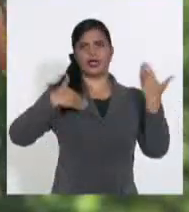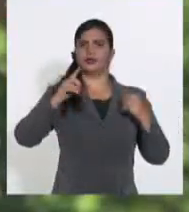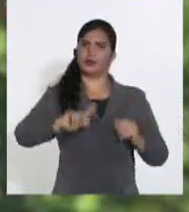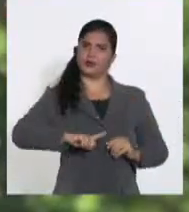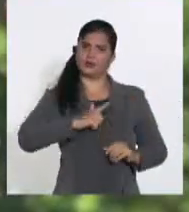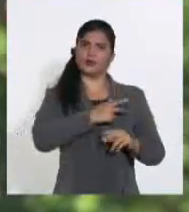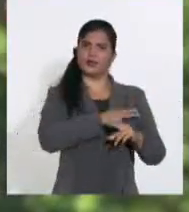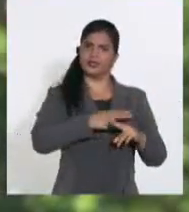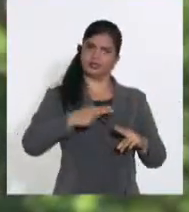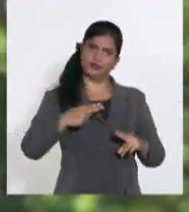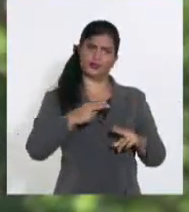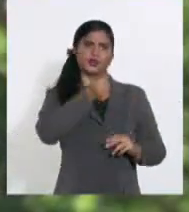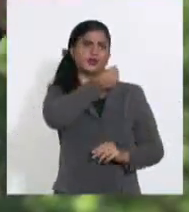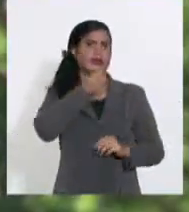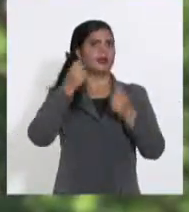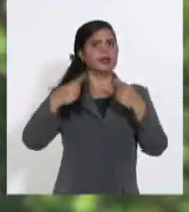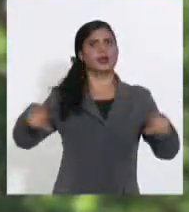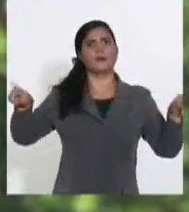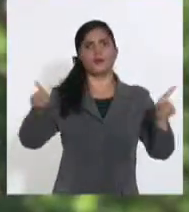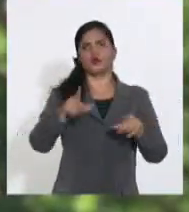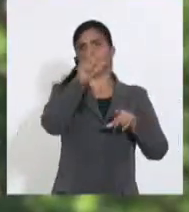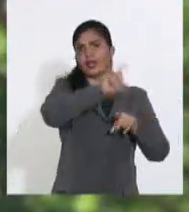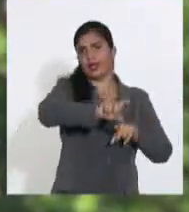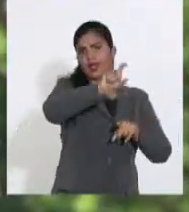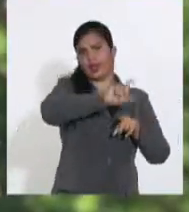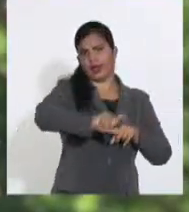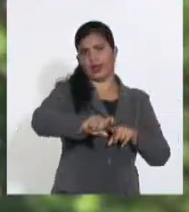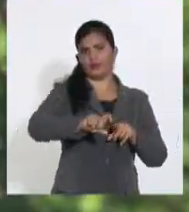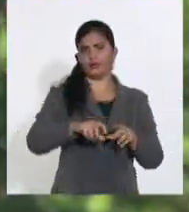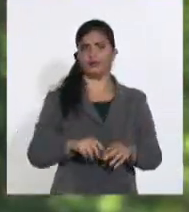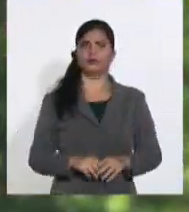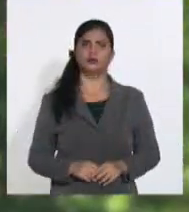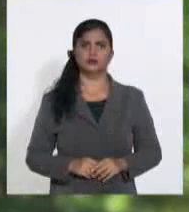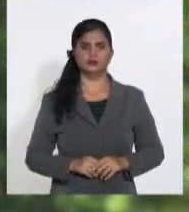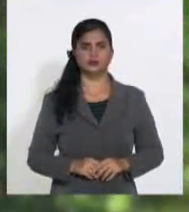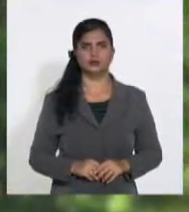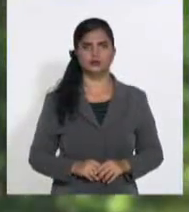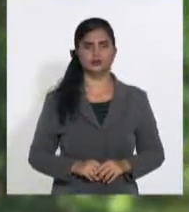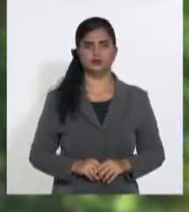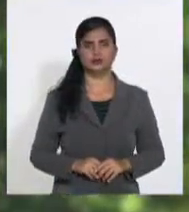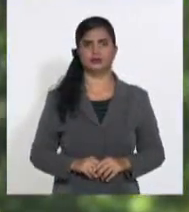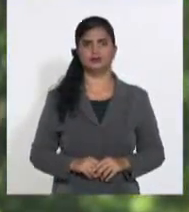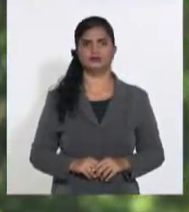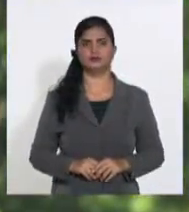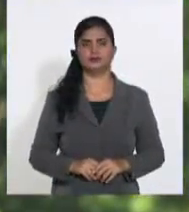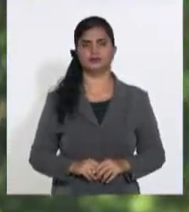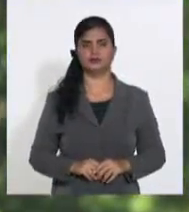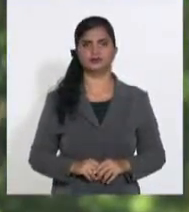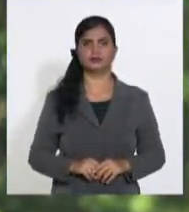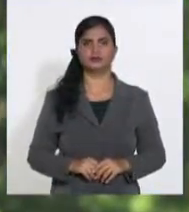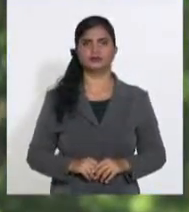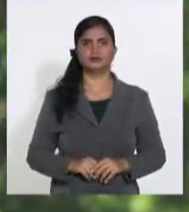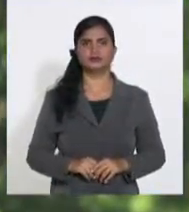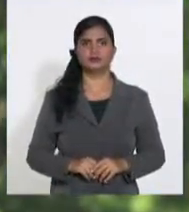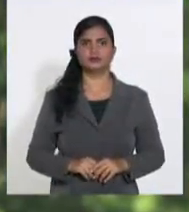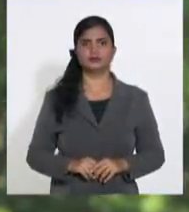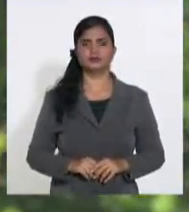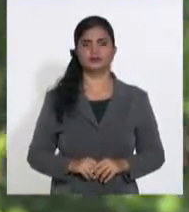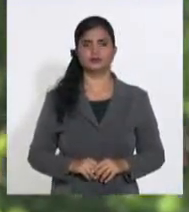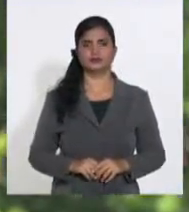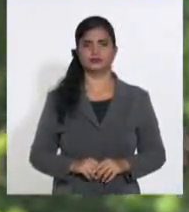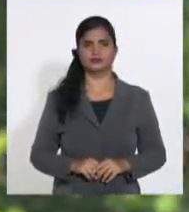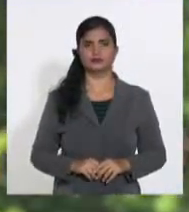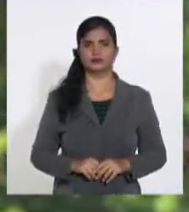trinchera frente al monstruo americano! ¡Sangre que no ha corrido en vano! ¡Sangre que simboliza